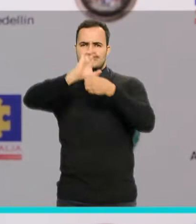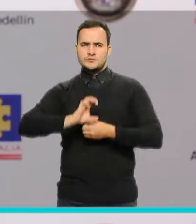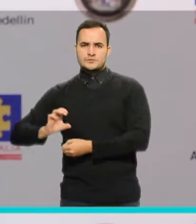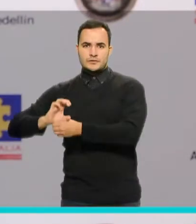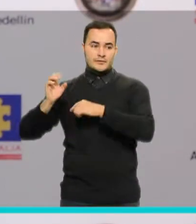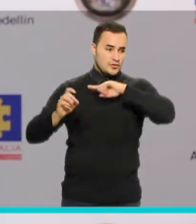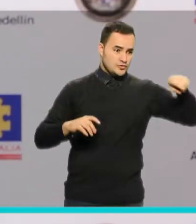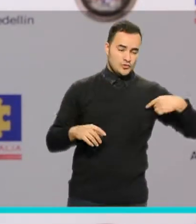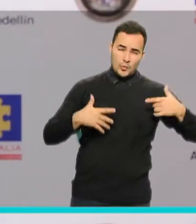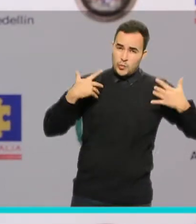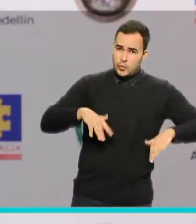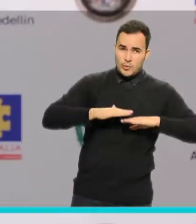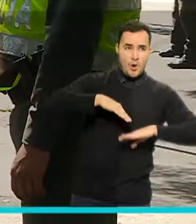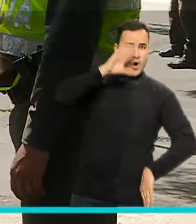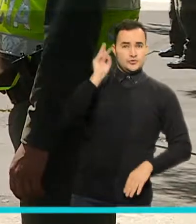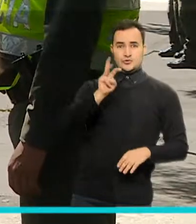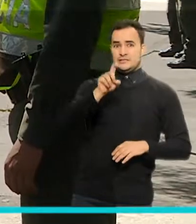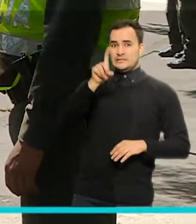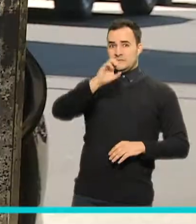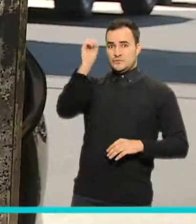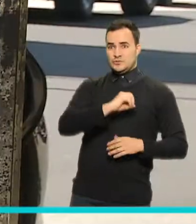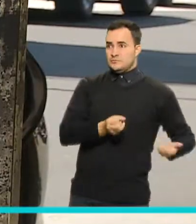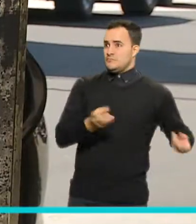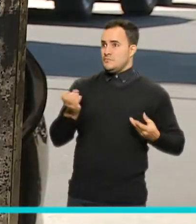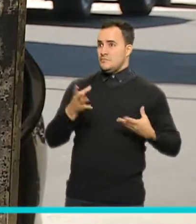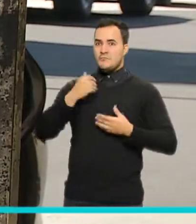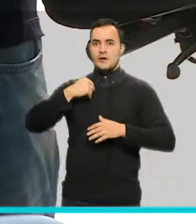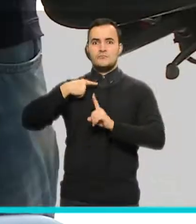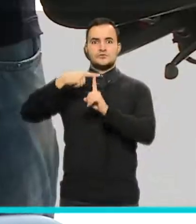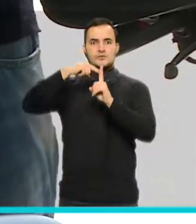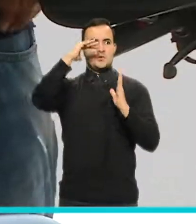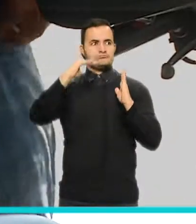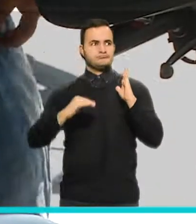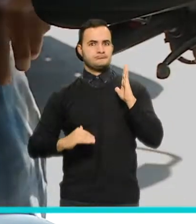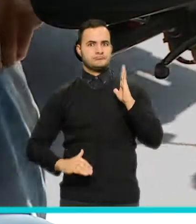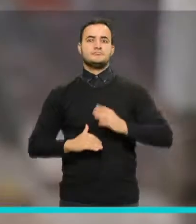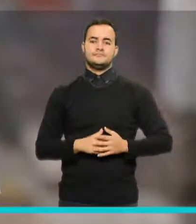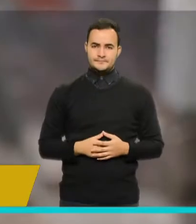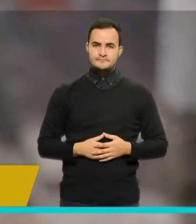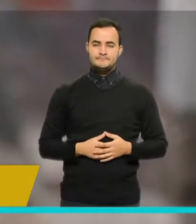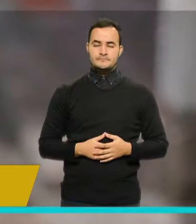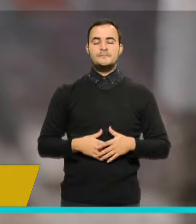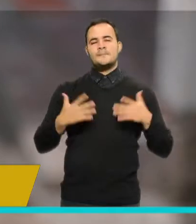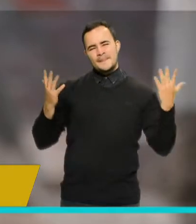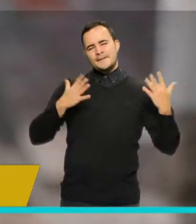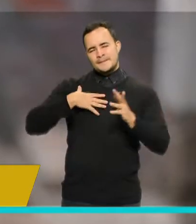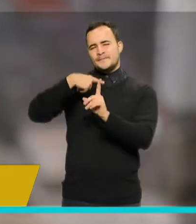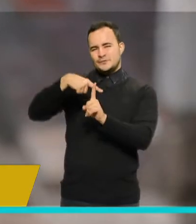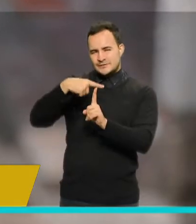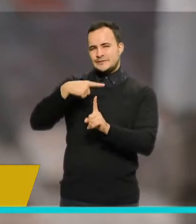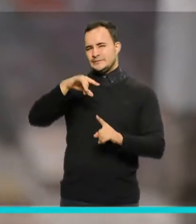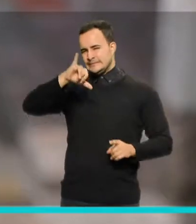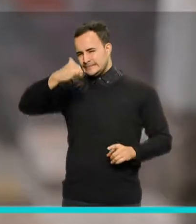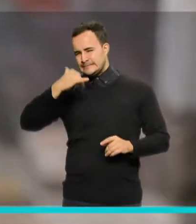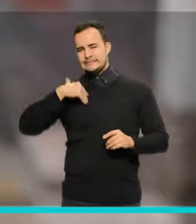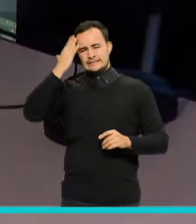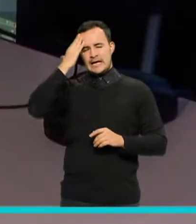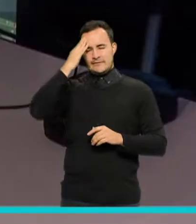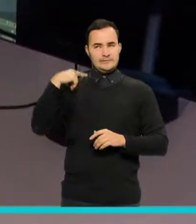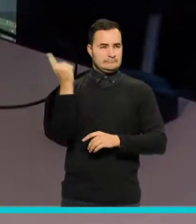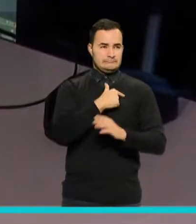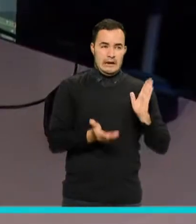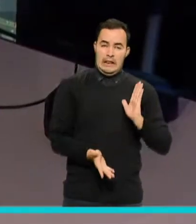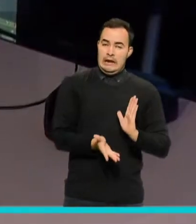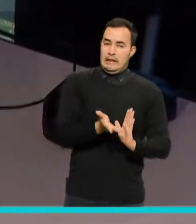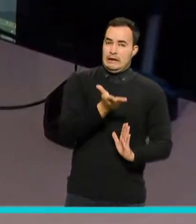aportando el 86%. Esto es algo bueno porque de todas maneras eso está muy incrementado.